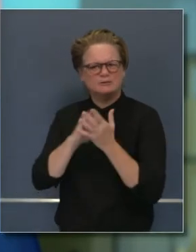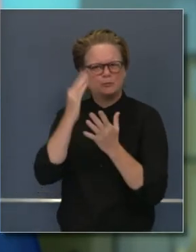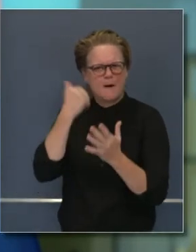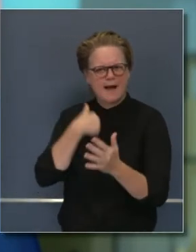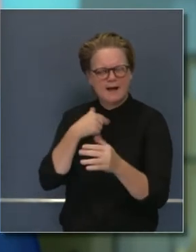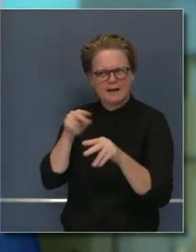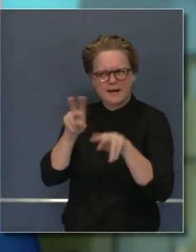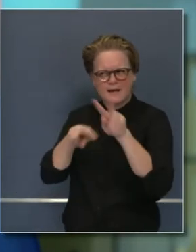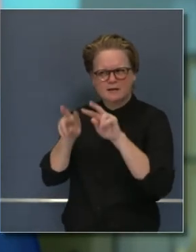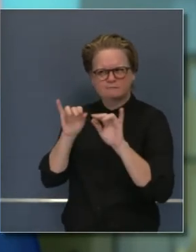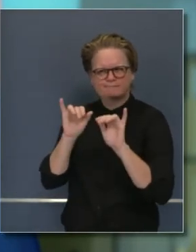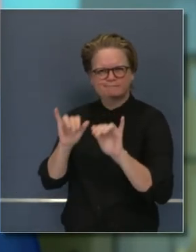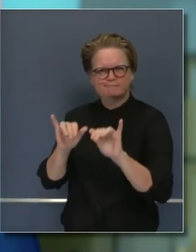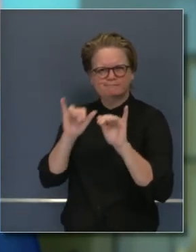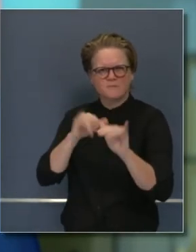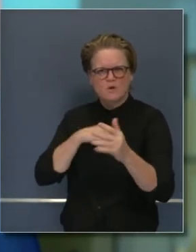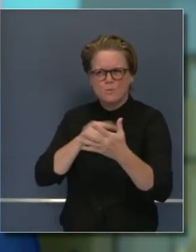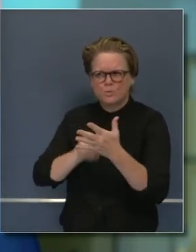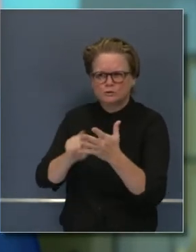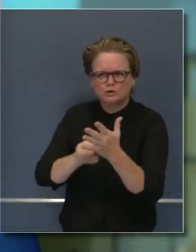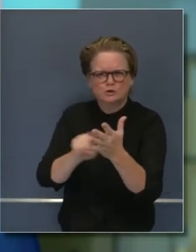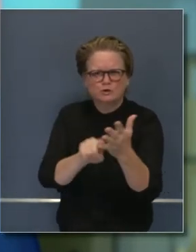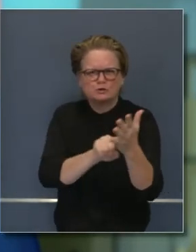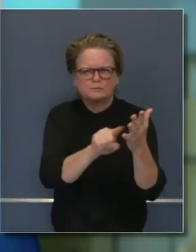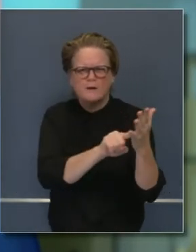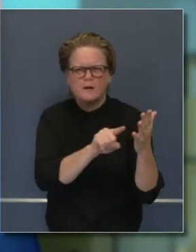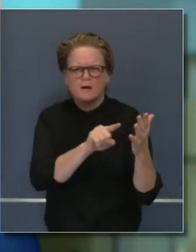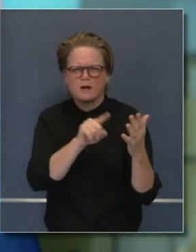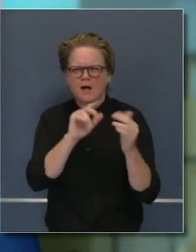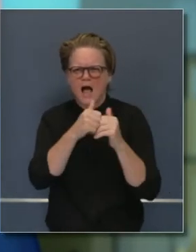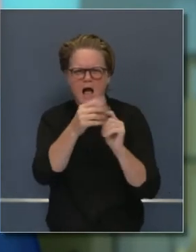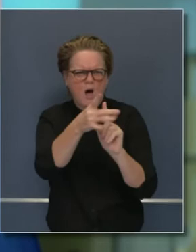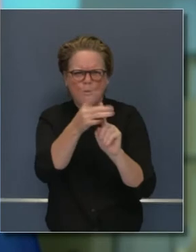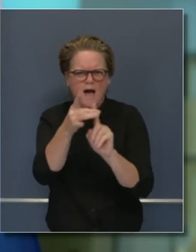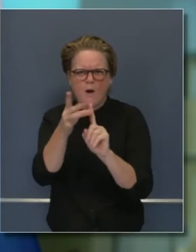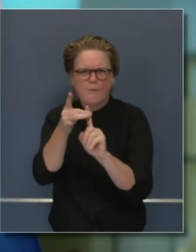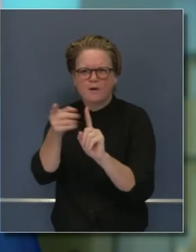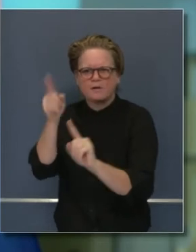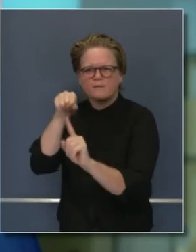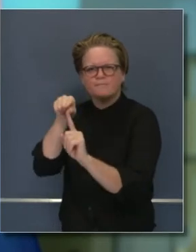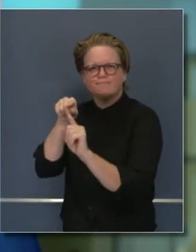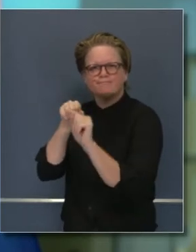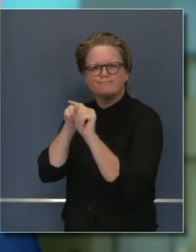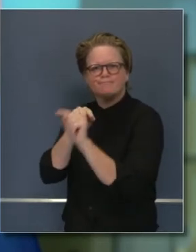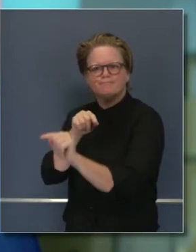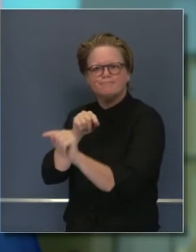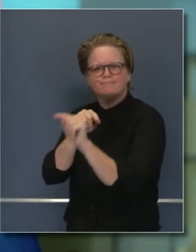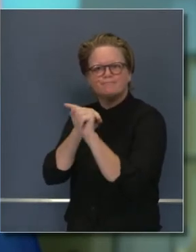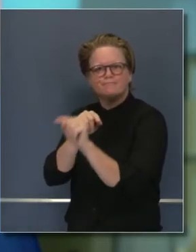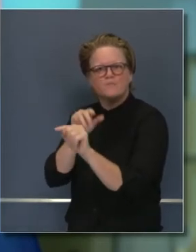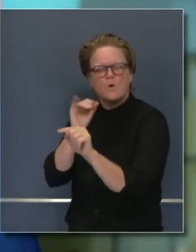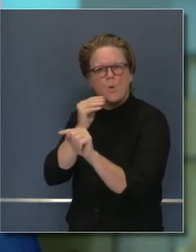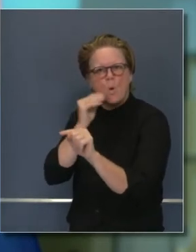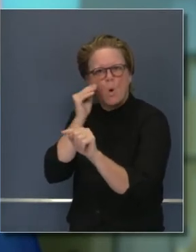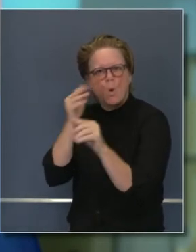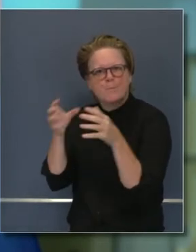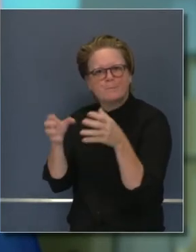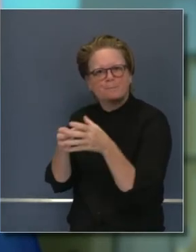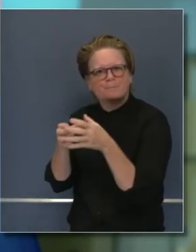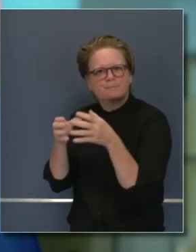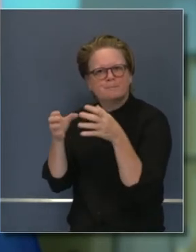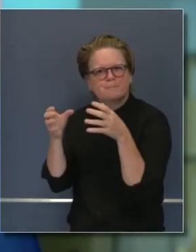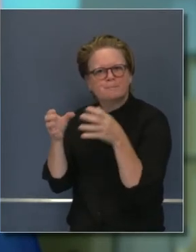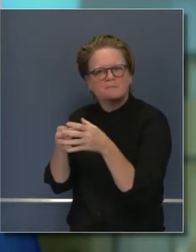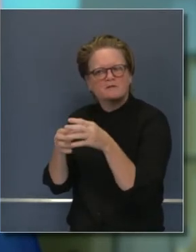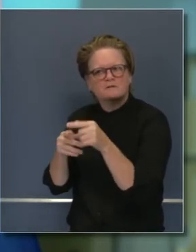son actividades de mayor riesgo que se ven a veces en pequeñas reuniones, reuniones familiares.